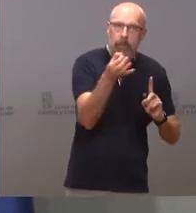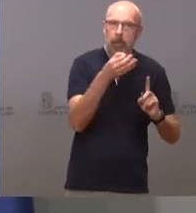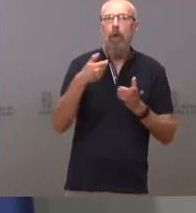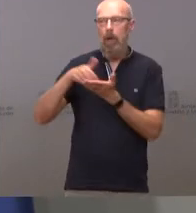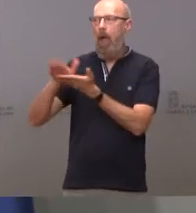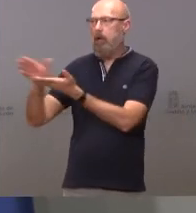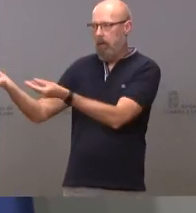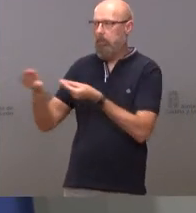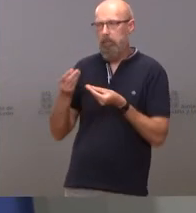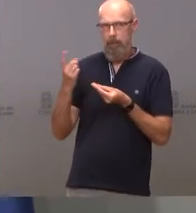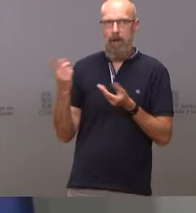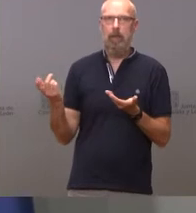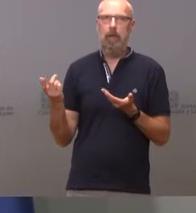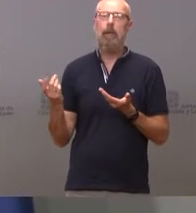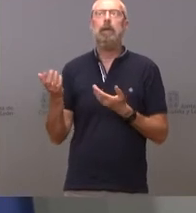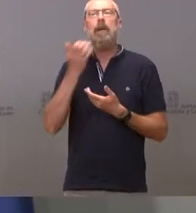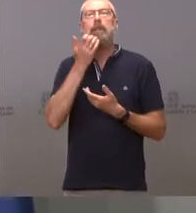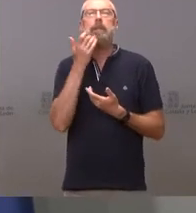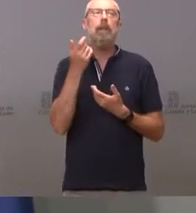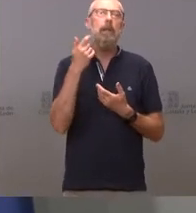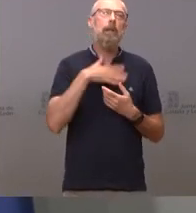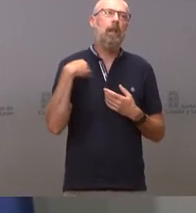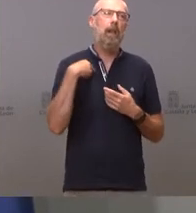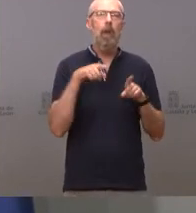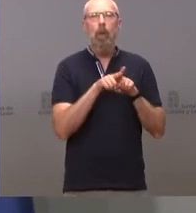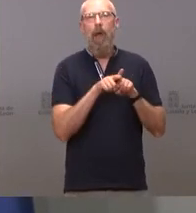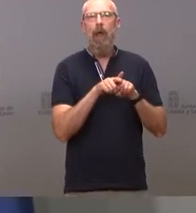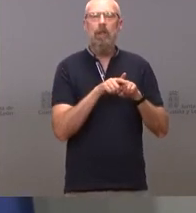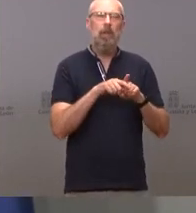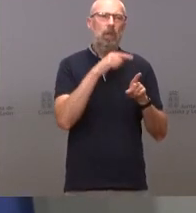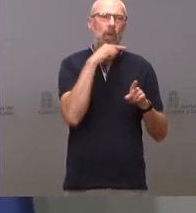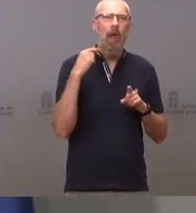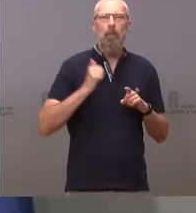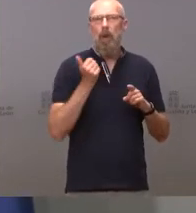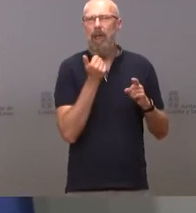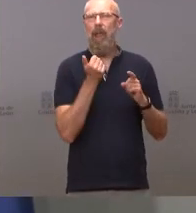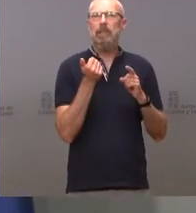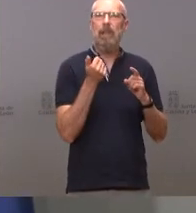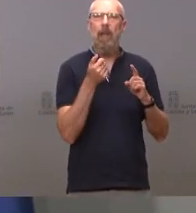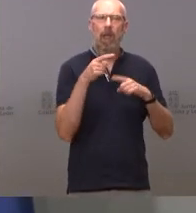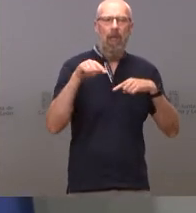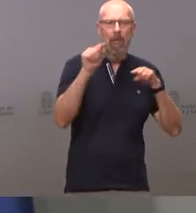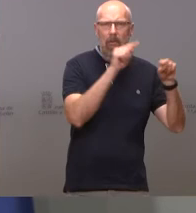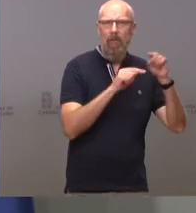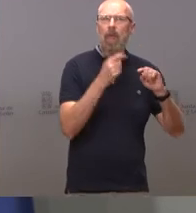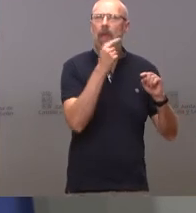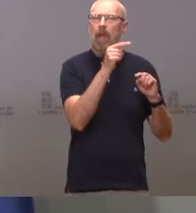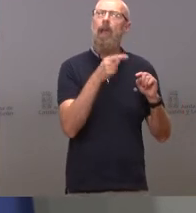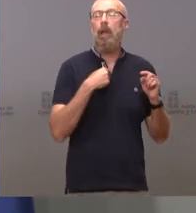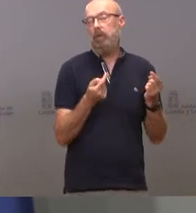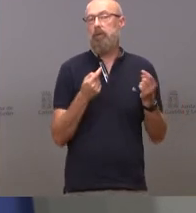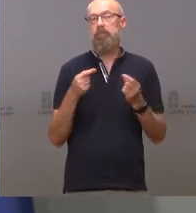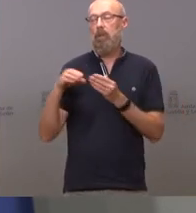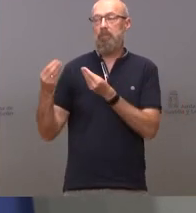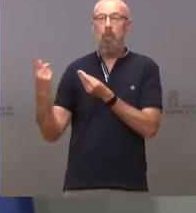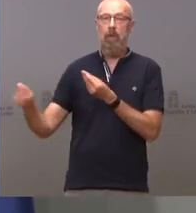torticero del dolor o de la desgracia eso es otro asunto en eso ya estamos acostumbrados ya estamos acostumbrados a